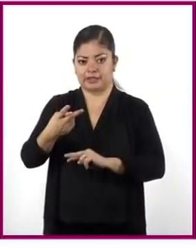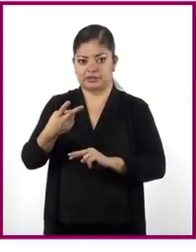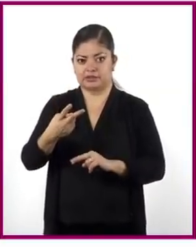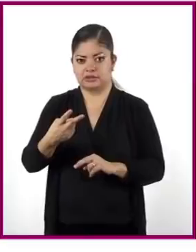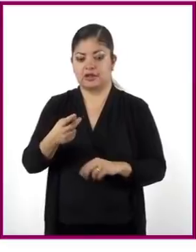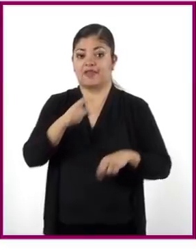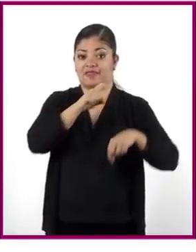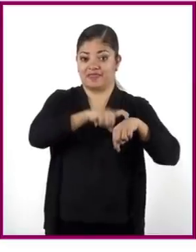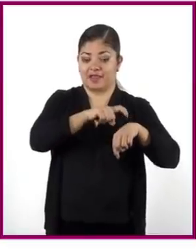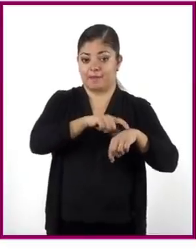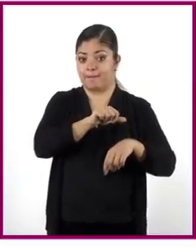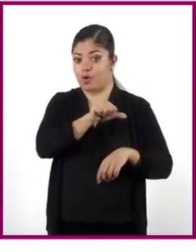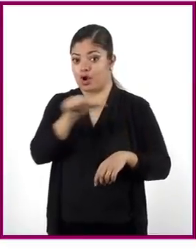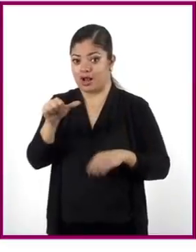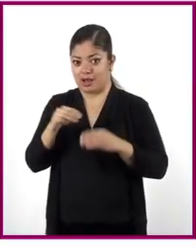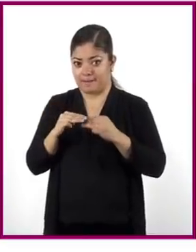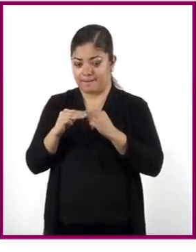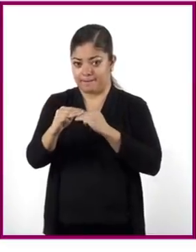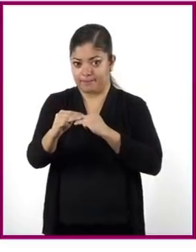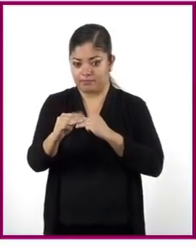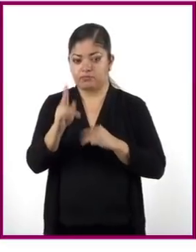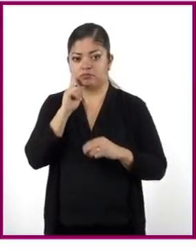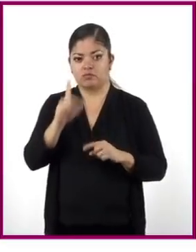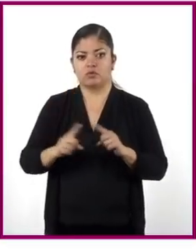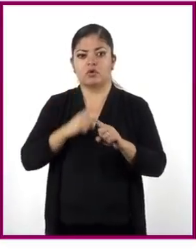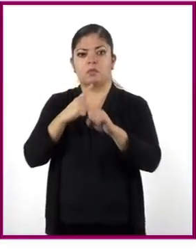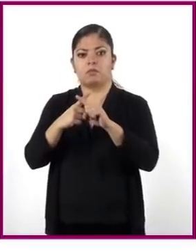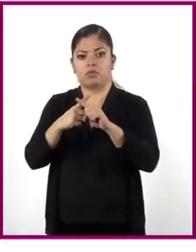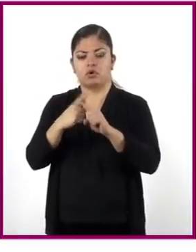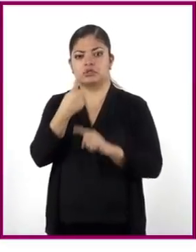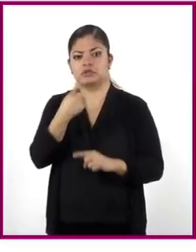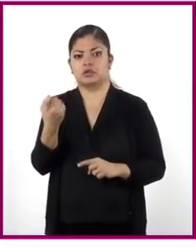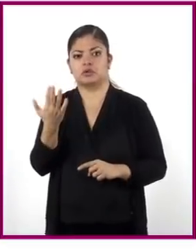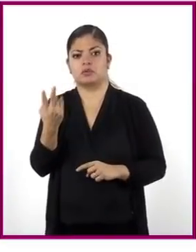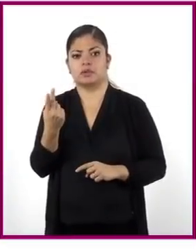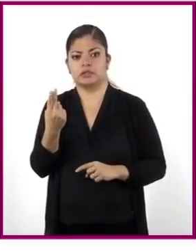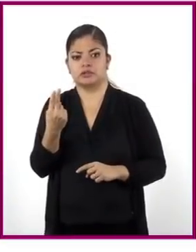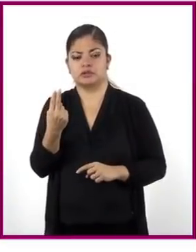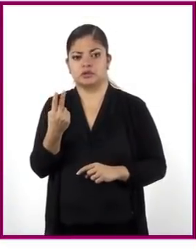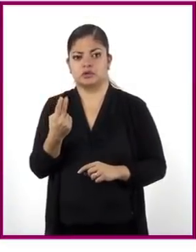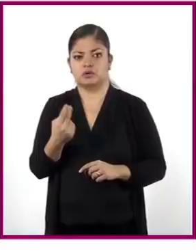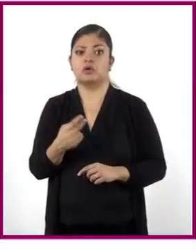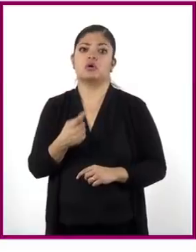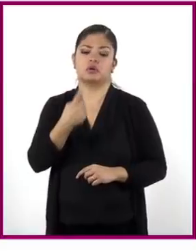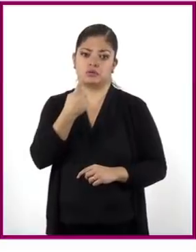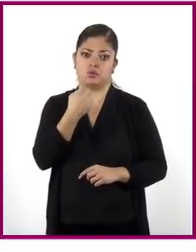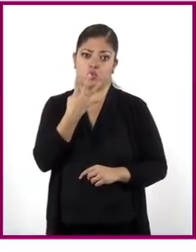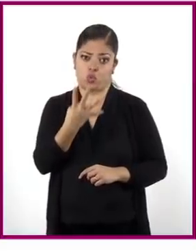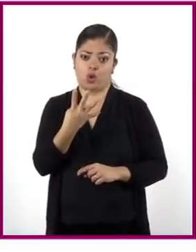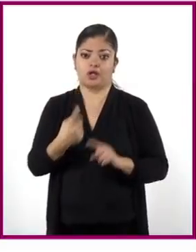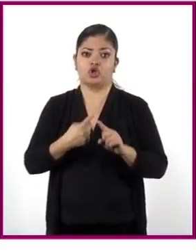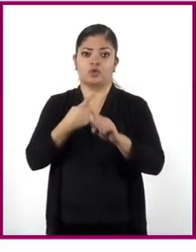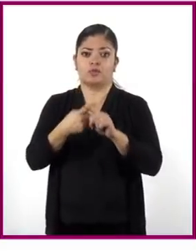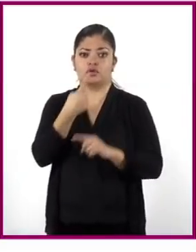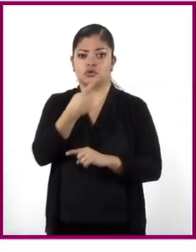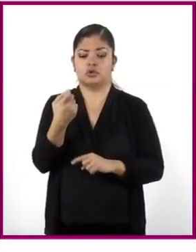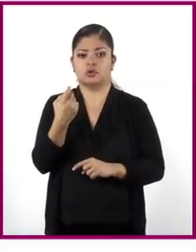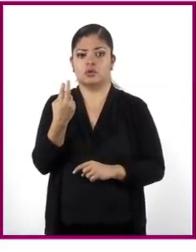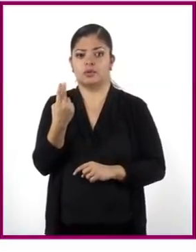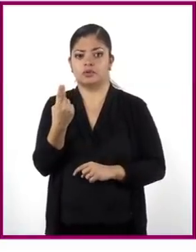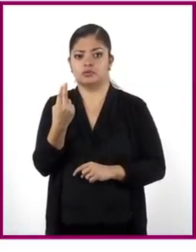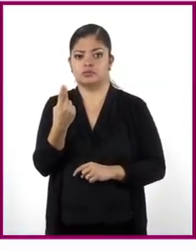a distancia, vemos que estamos multiplicando por 125. Al 4 lo estamos multiplicando por 125